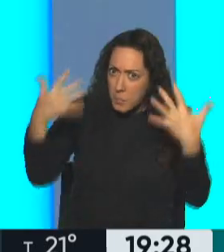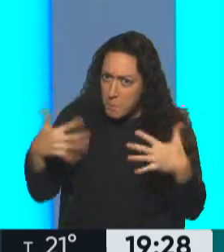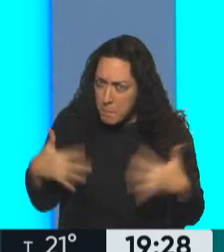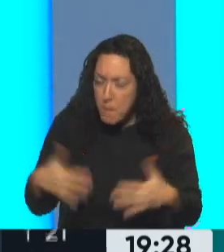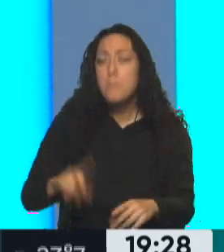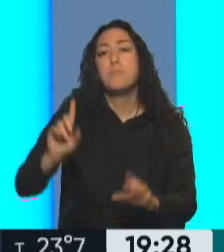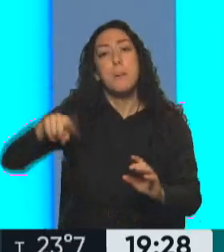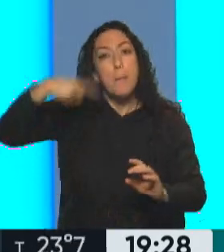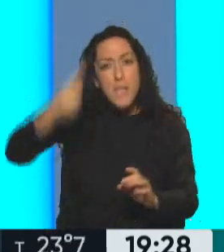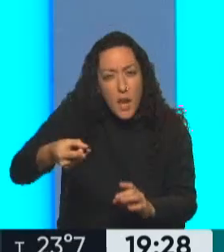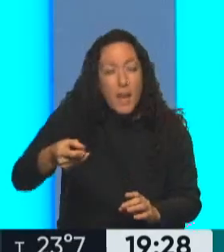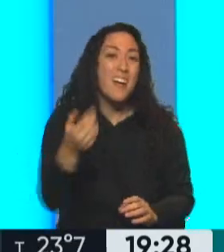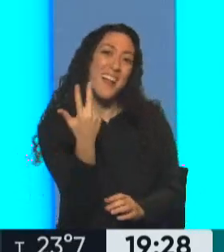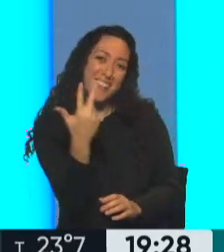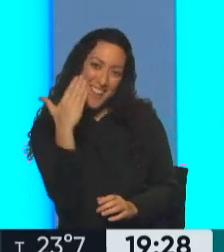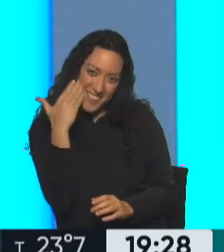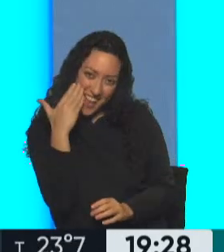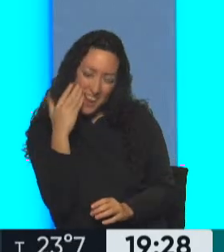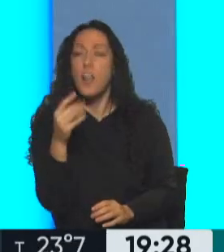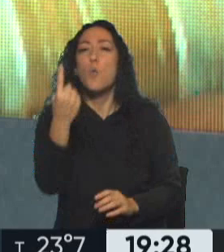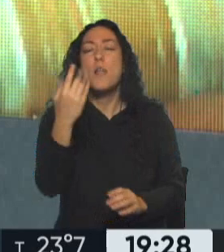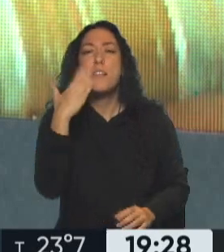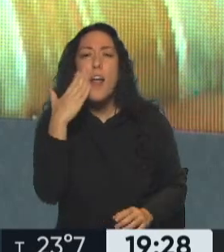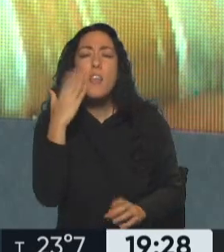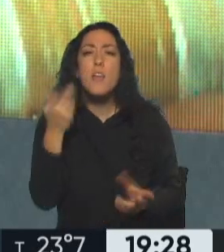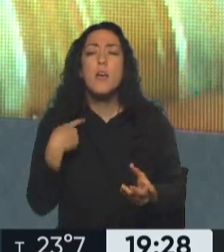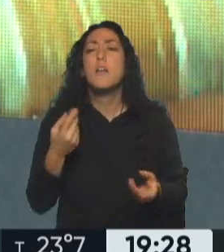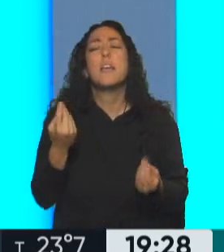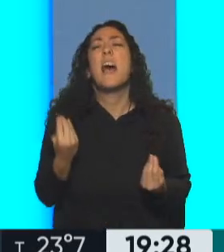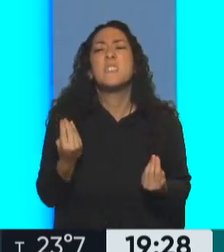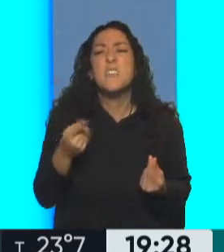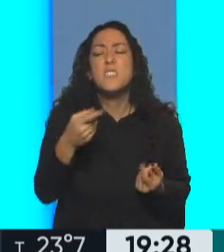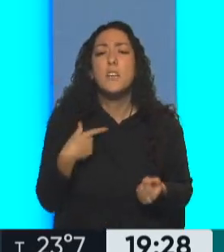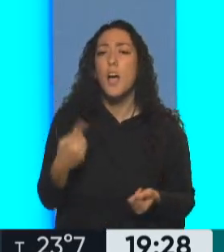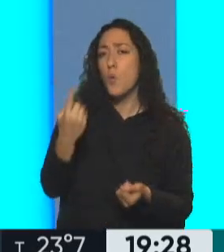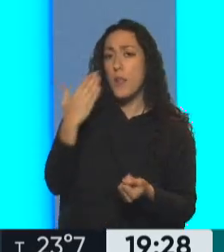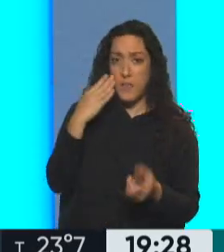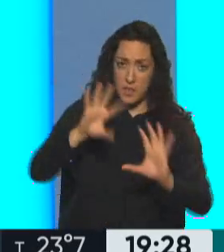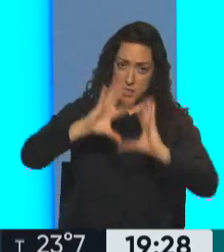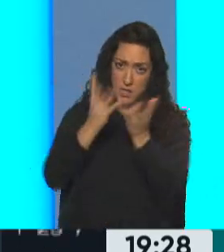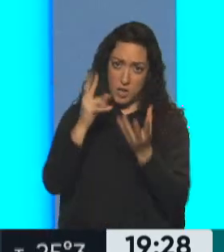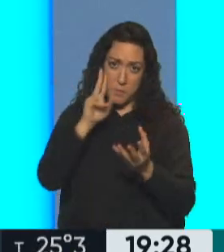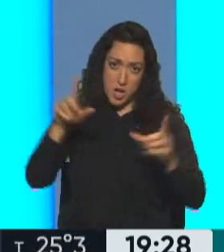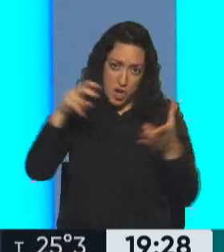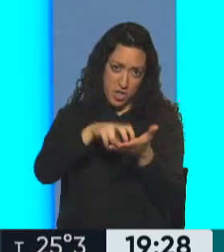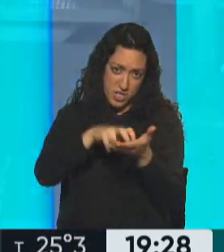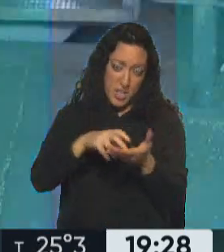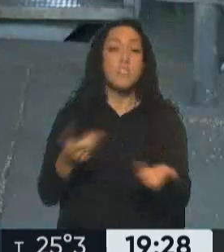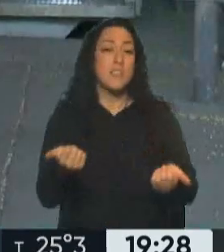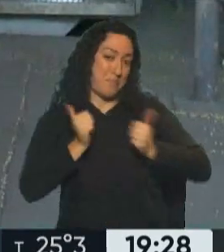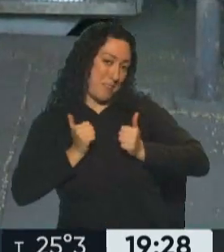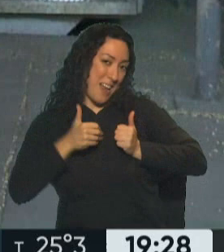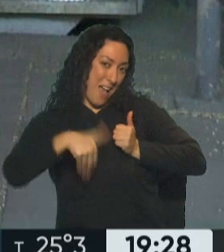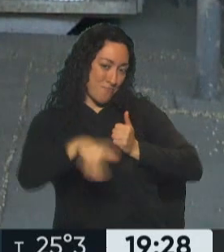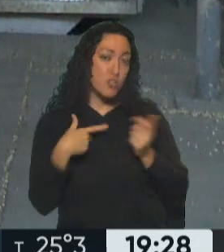Sí, a las 13, Horacio. ¿Qué tiene que hacer a las 13 de Mirar el internacional. Bueno, así los esperamos a todos y a todas. Vamos a hablar, por supuesto,